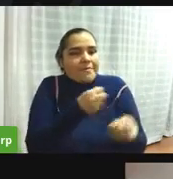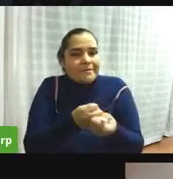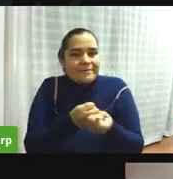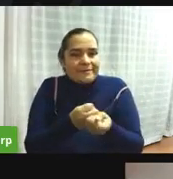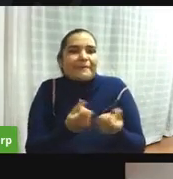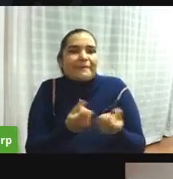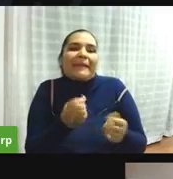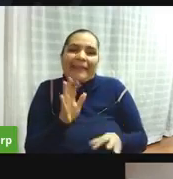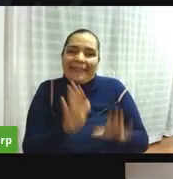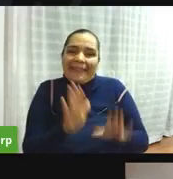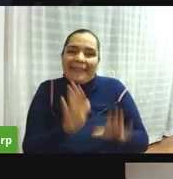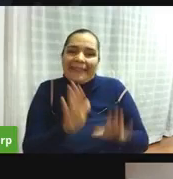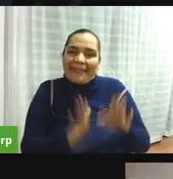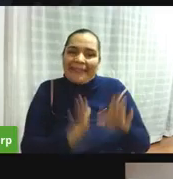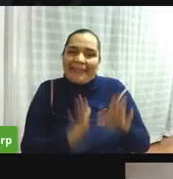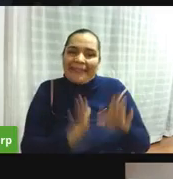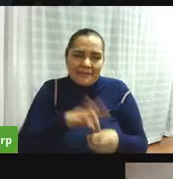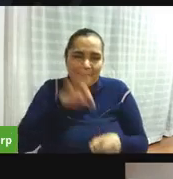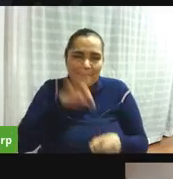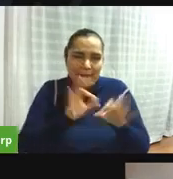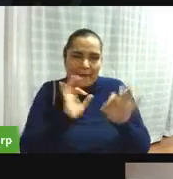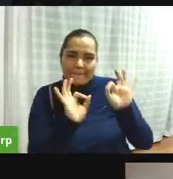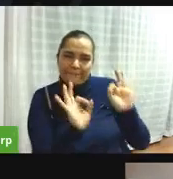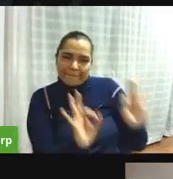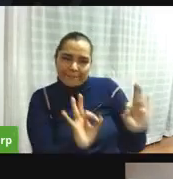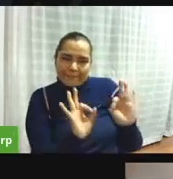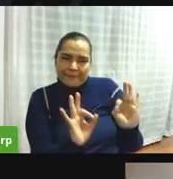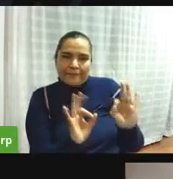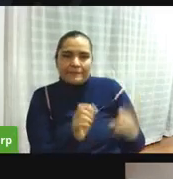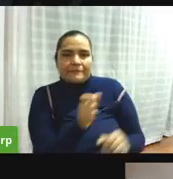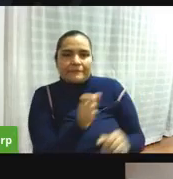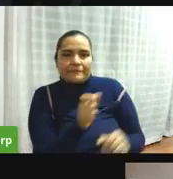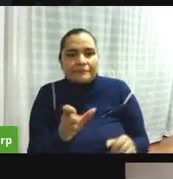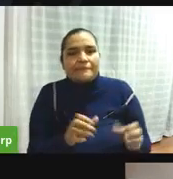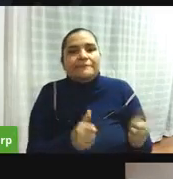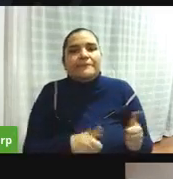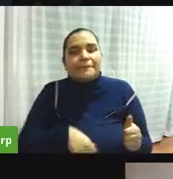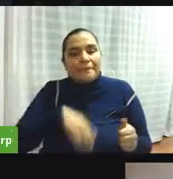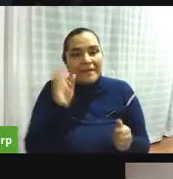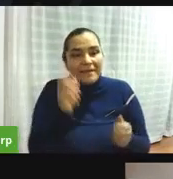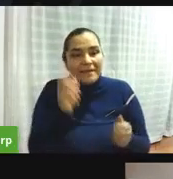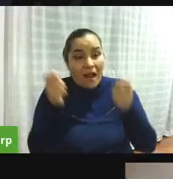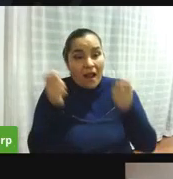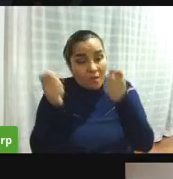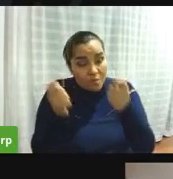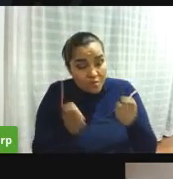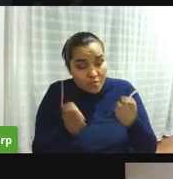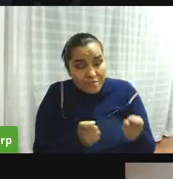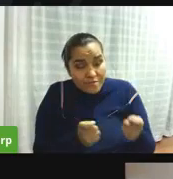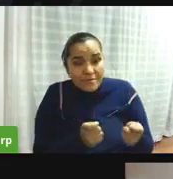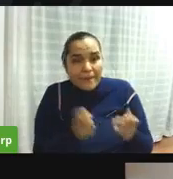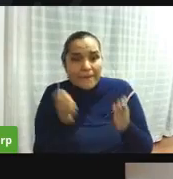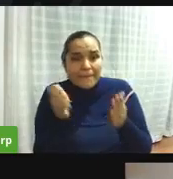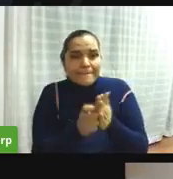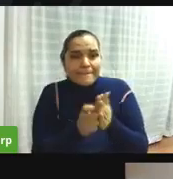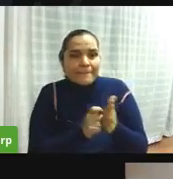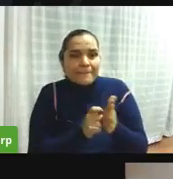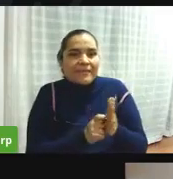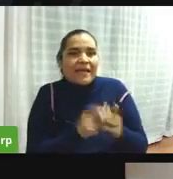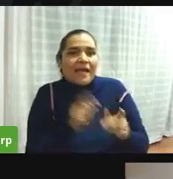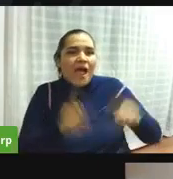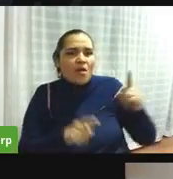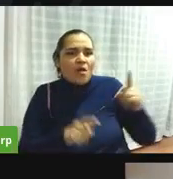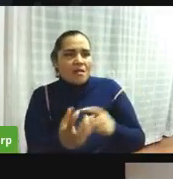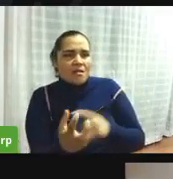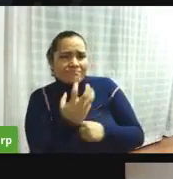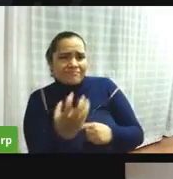transparente de que aceptemos el resultado de que podamos recopilar la mayor información y no olviden que también pueden denunciar amenazas a líderes que